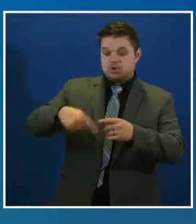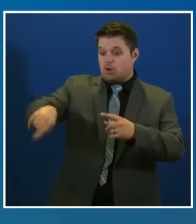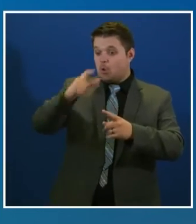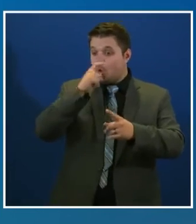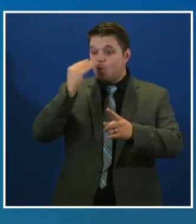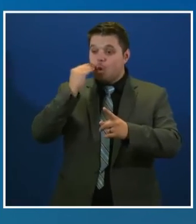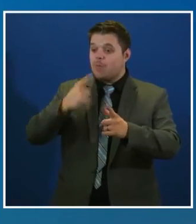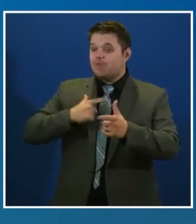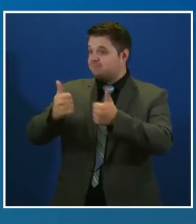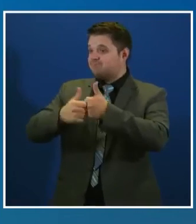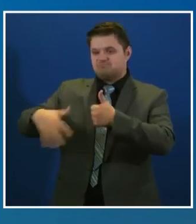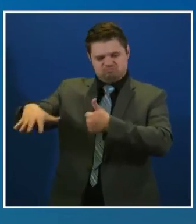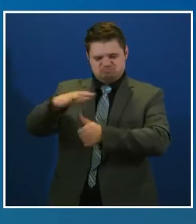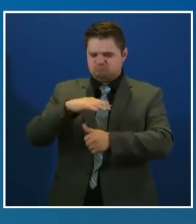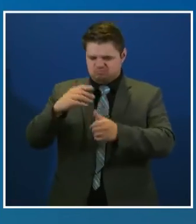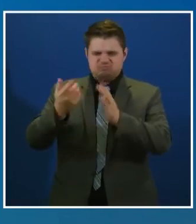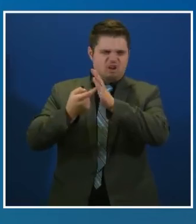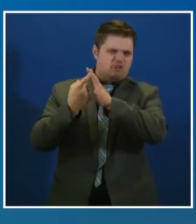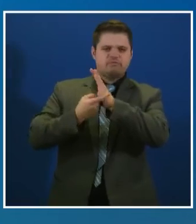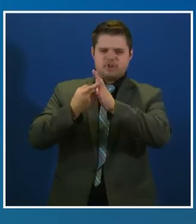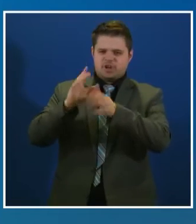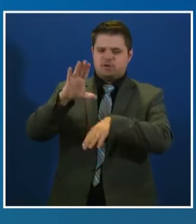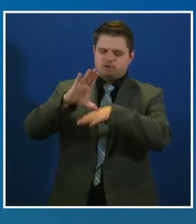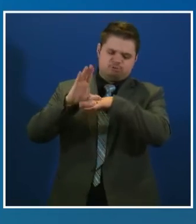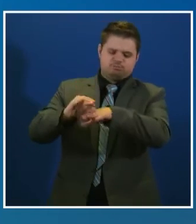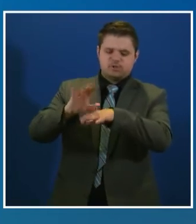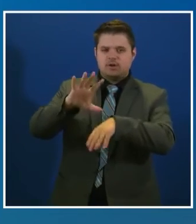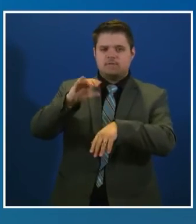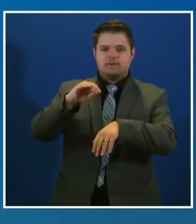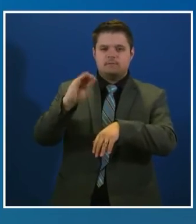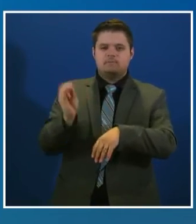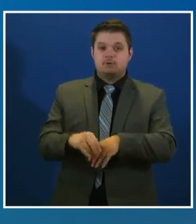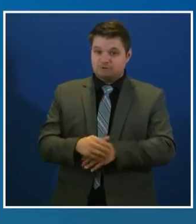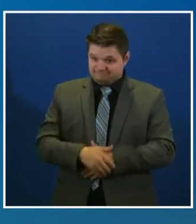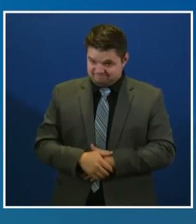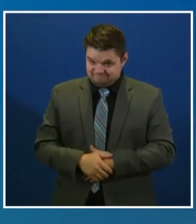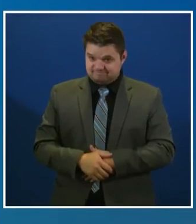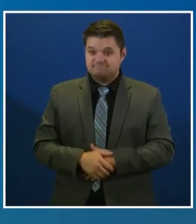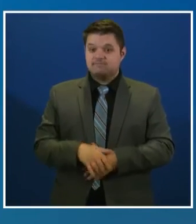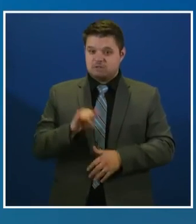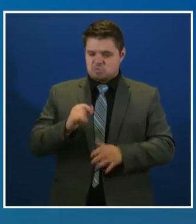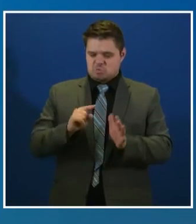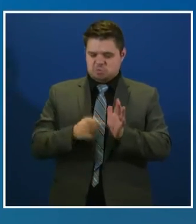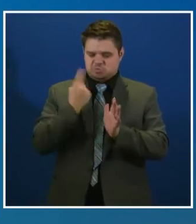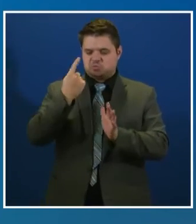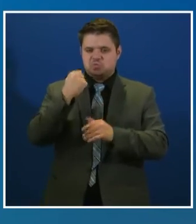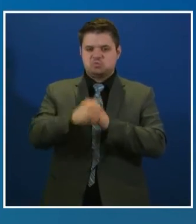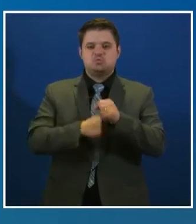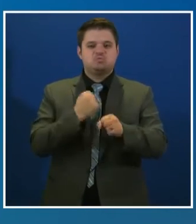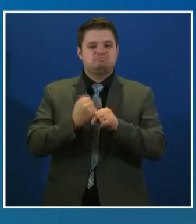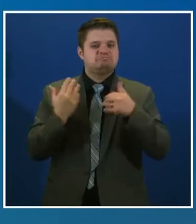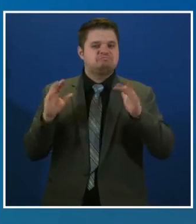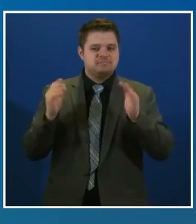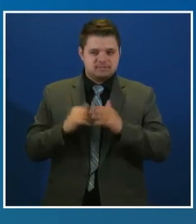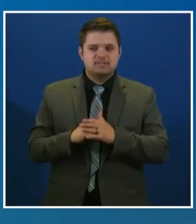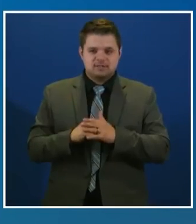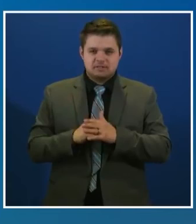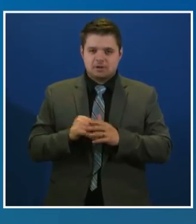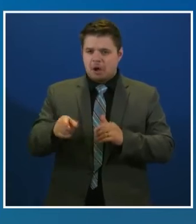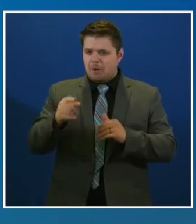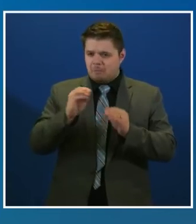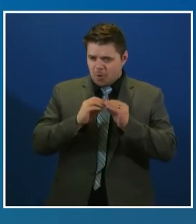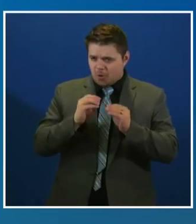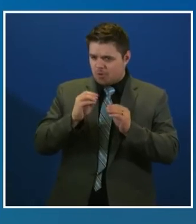Una vez otorgada la beca, no tendrá que volver a postularse en el año calendario y encontrarán la solicitud de inscripción en el sitio web de la ciudad.